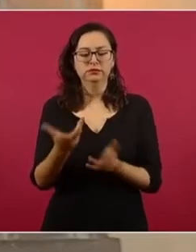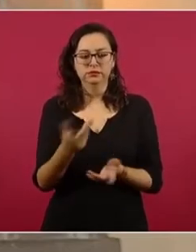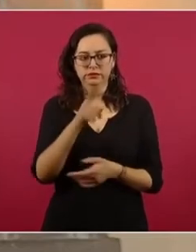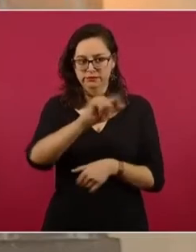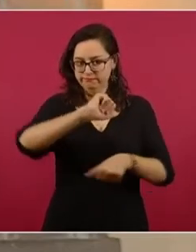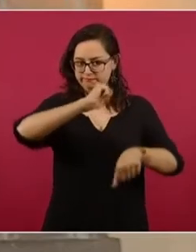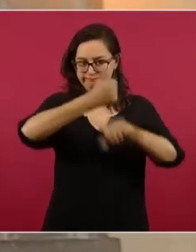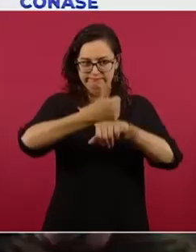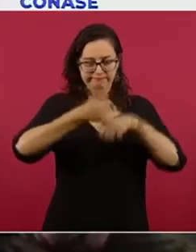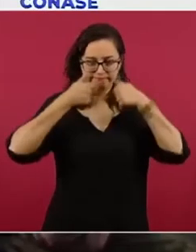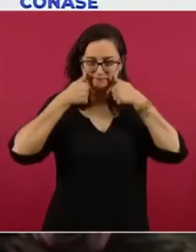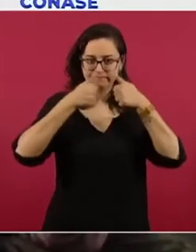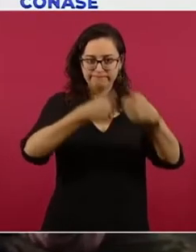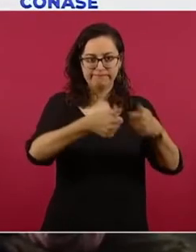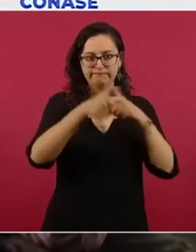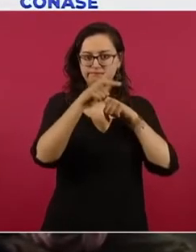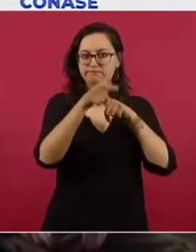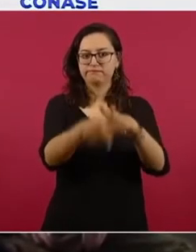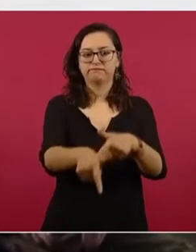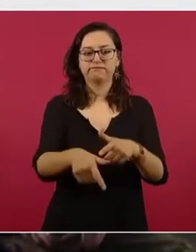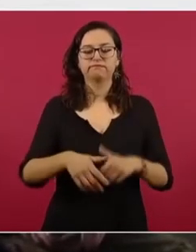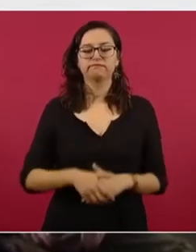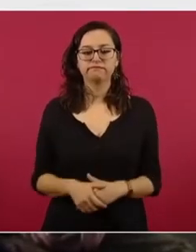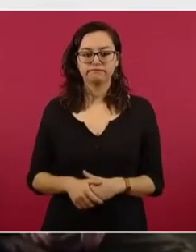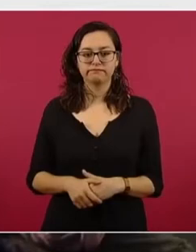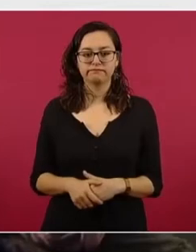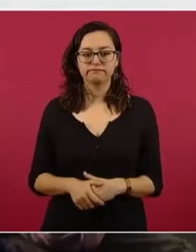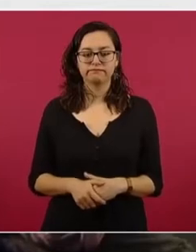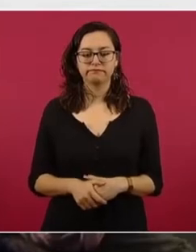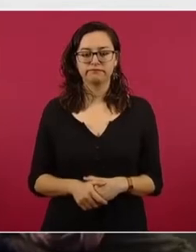Veracruz para tal efecto. Siguiente.